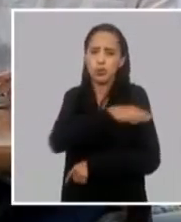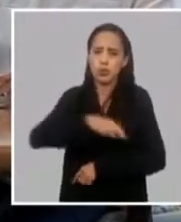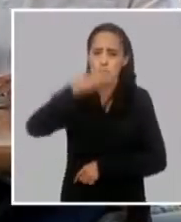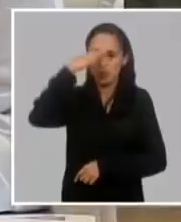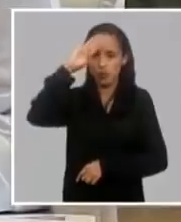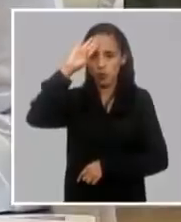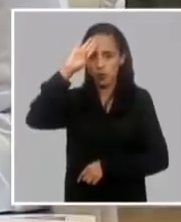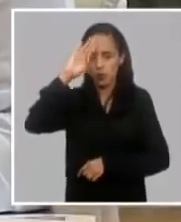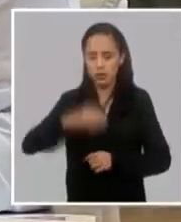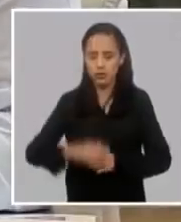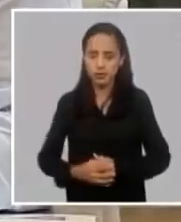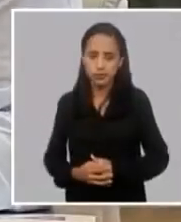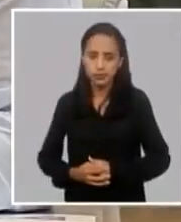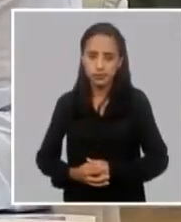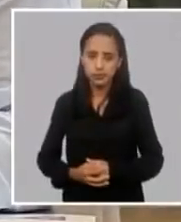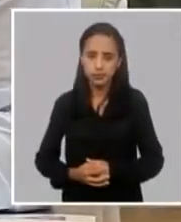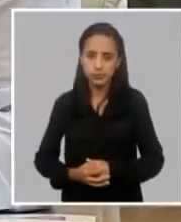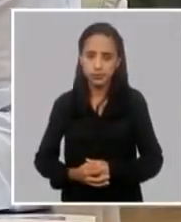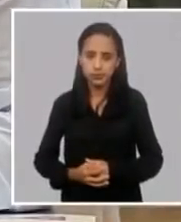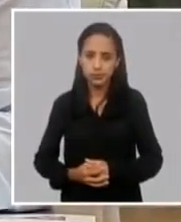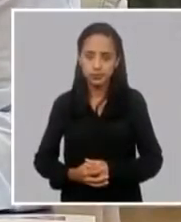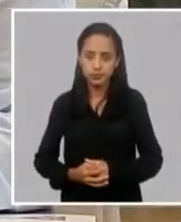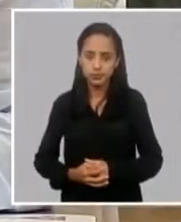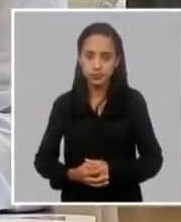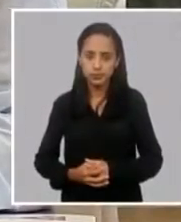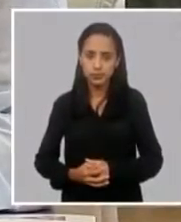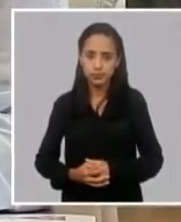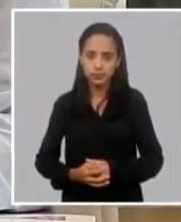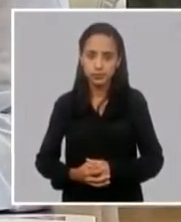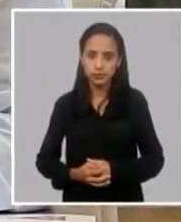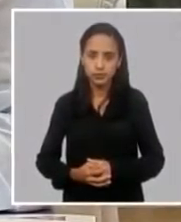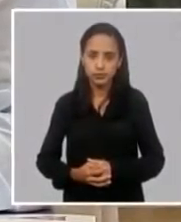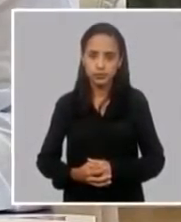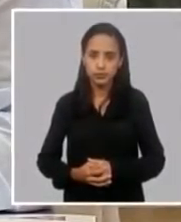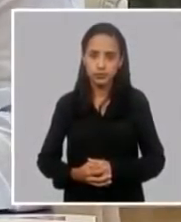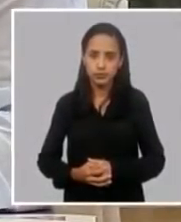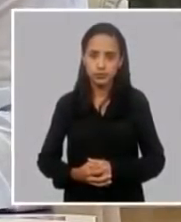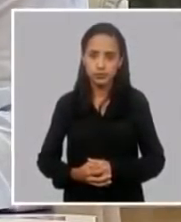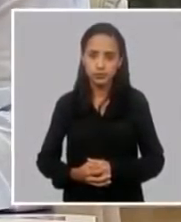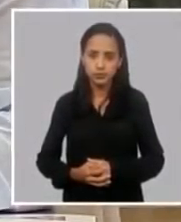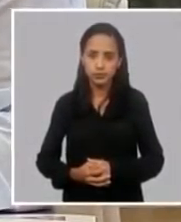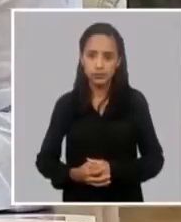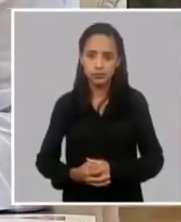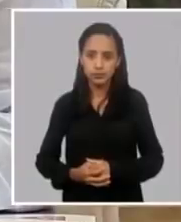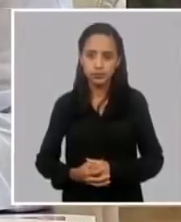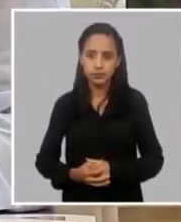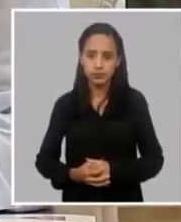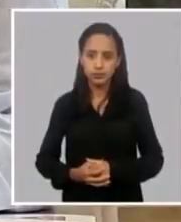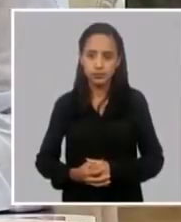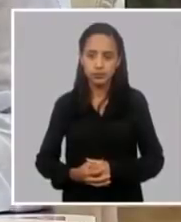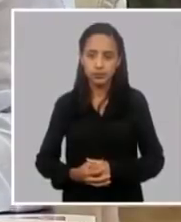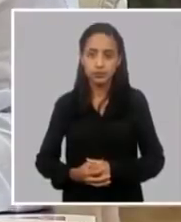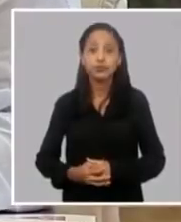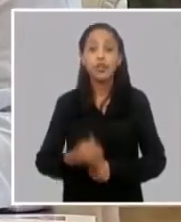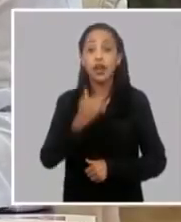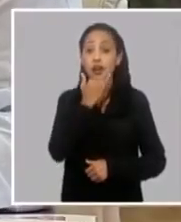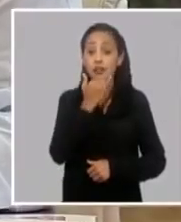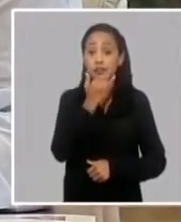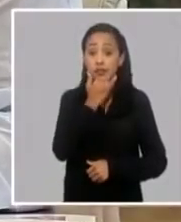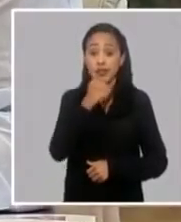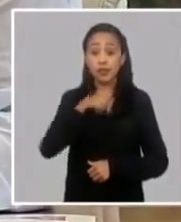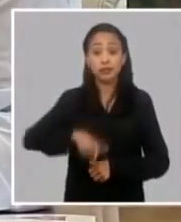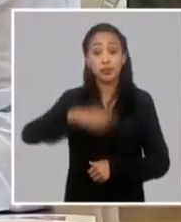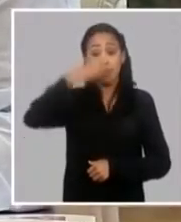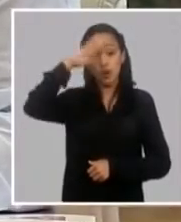que es bajo que es bajo y que demerita al país poderoso que ante una nación como la nuestra